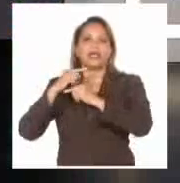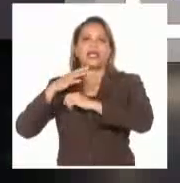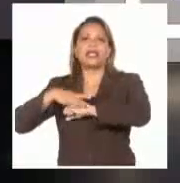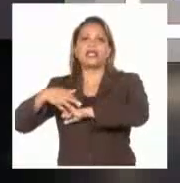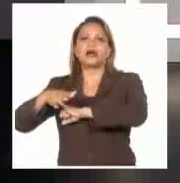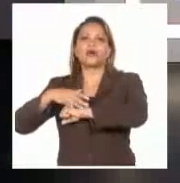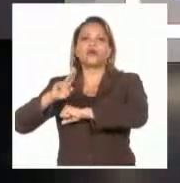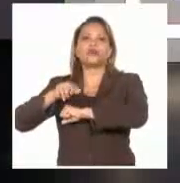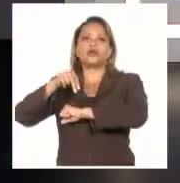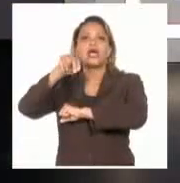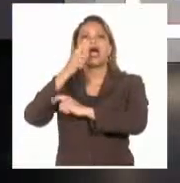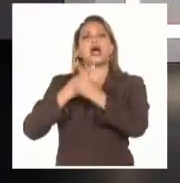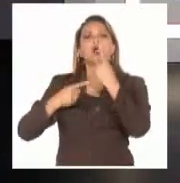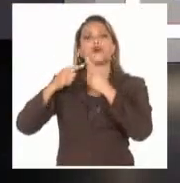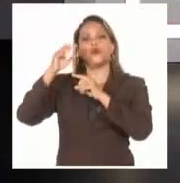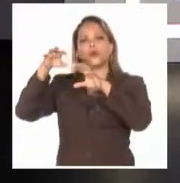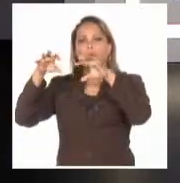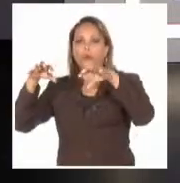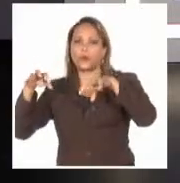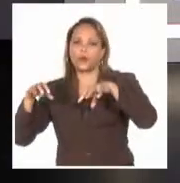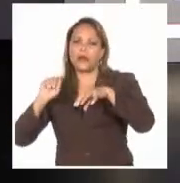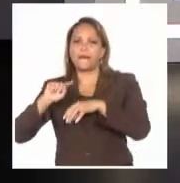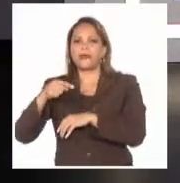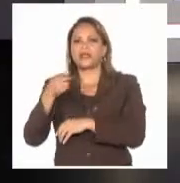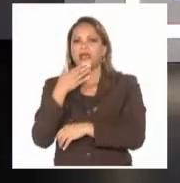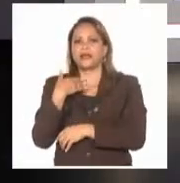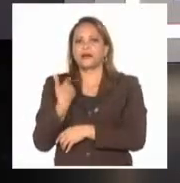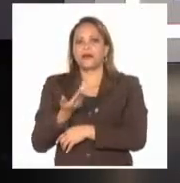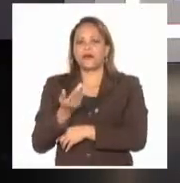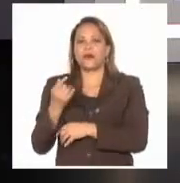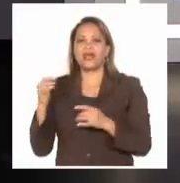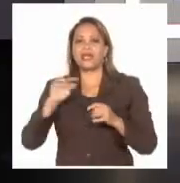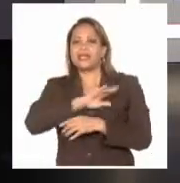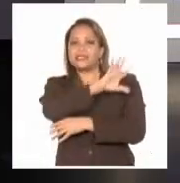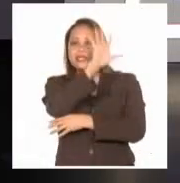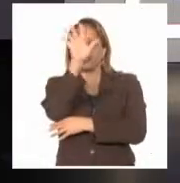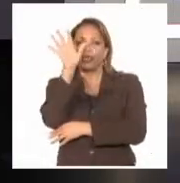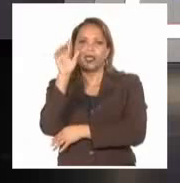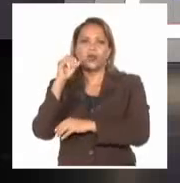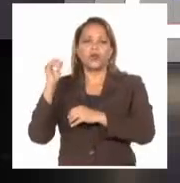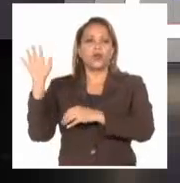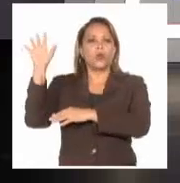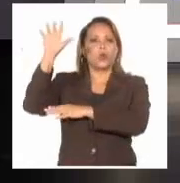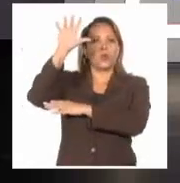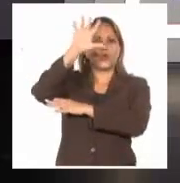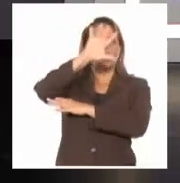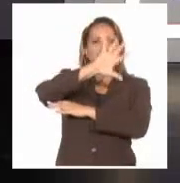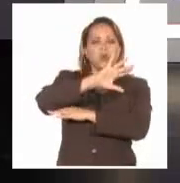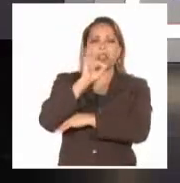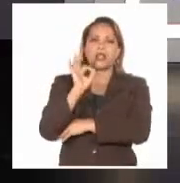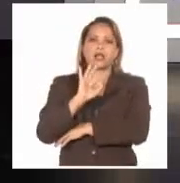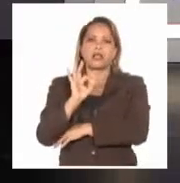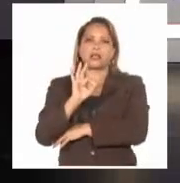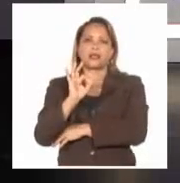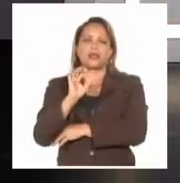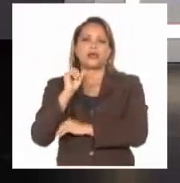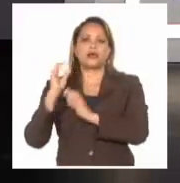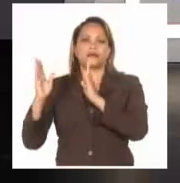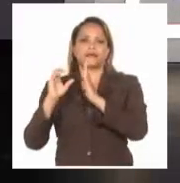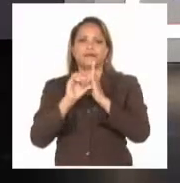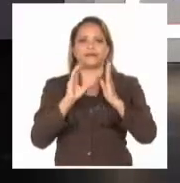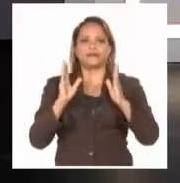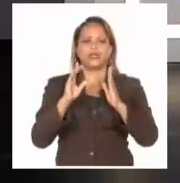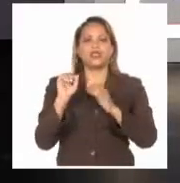con algunas lluvias. Por eso se pronostica para mañana cielos con poca nubosidad en el occidente y centro del país, solo estará parcialmente